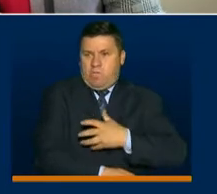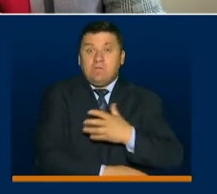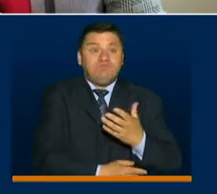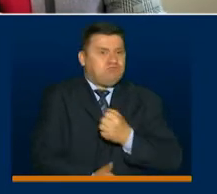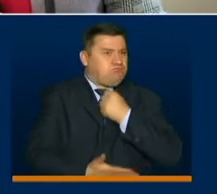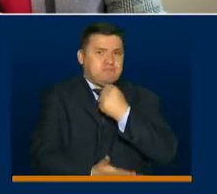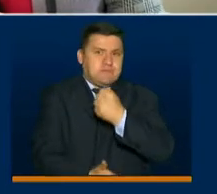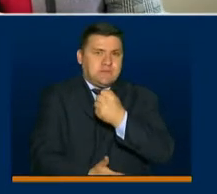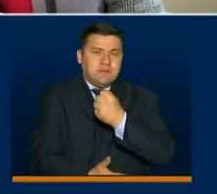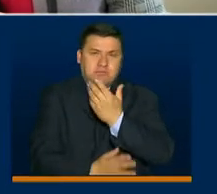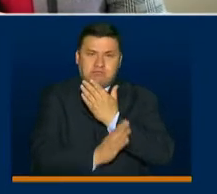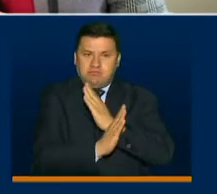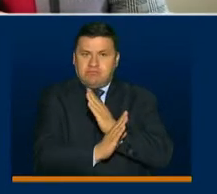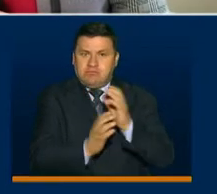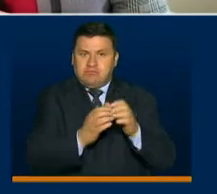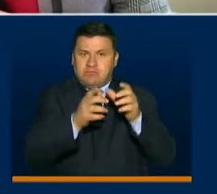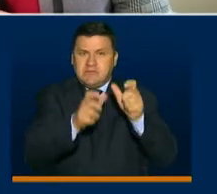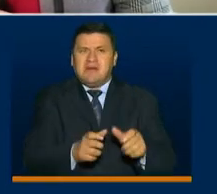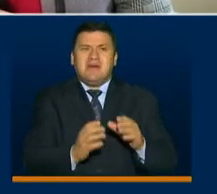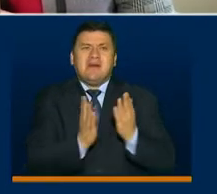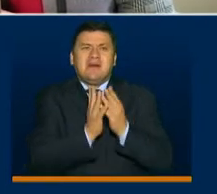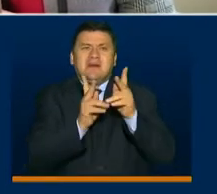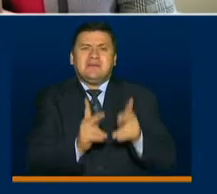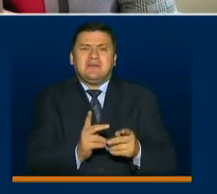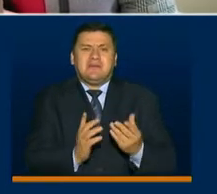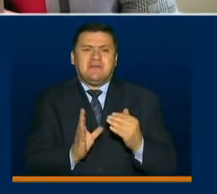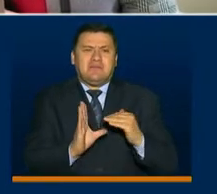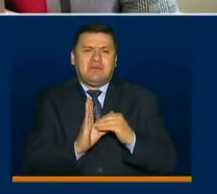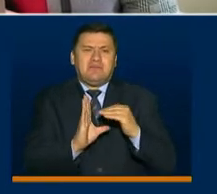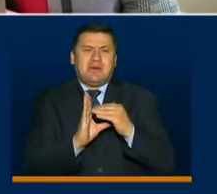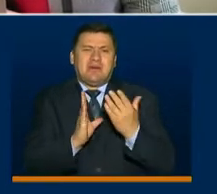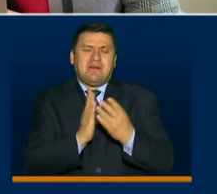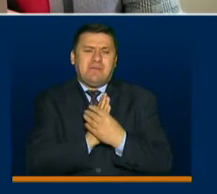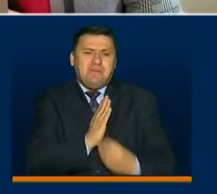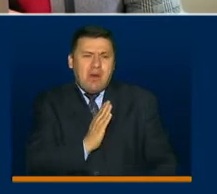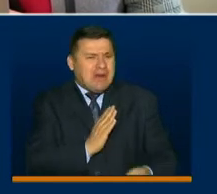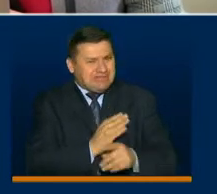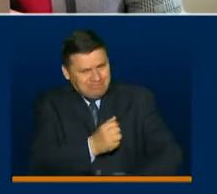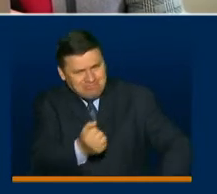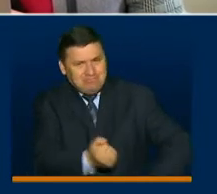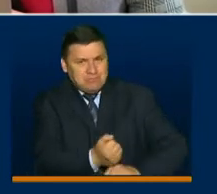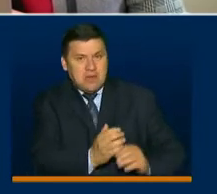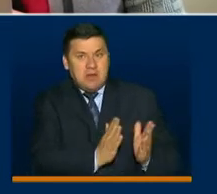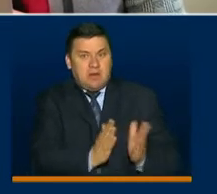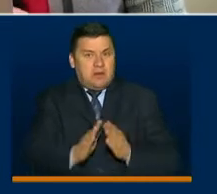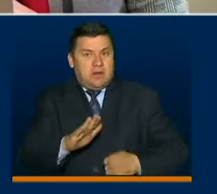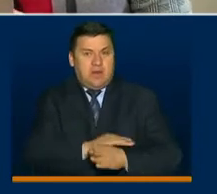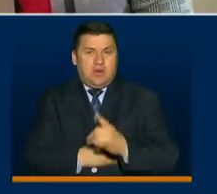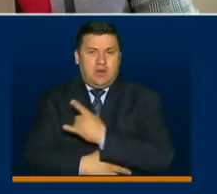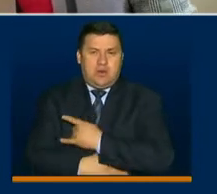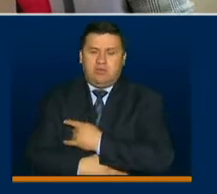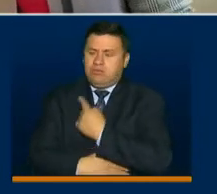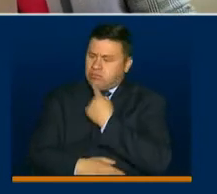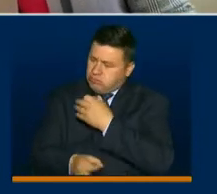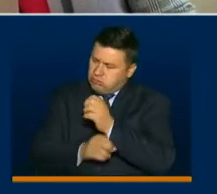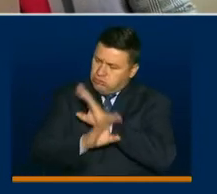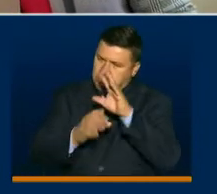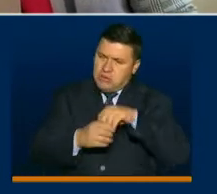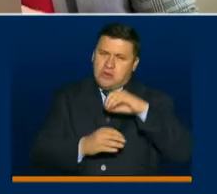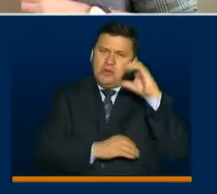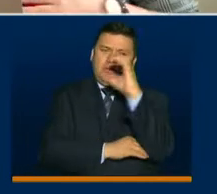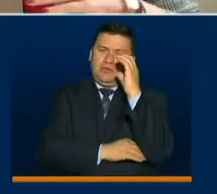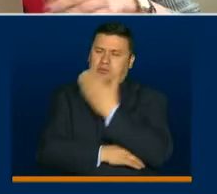protección a los estudiantes más vulnerables de nuestro país para que puedan seguir su ciclo de formación. Describámosle a los